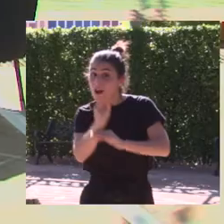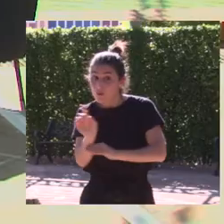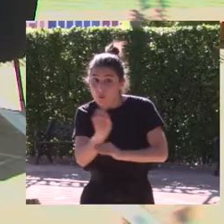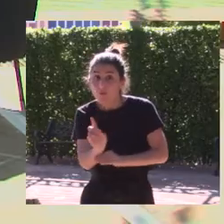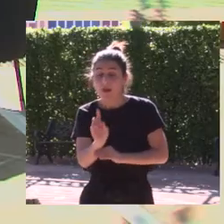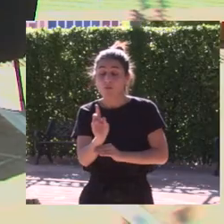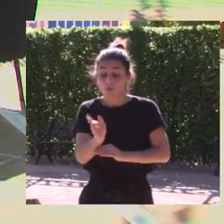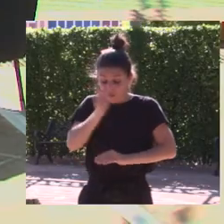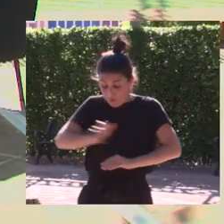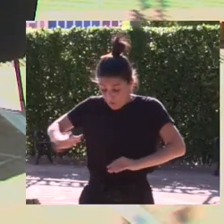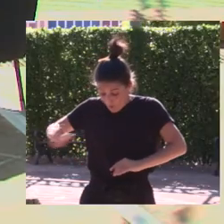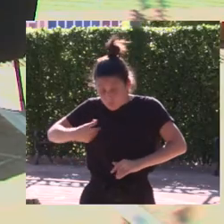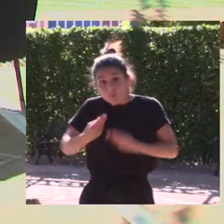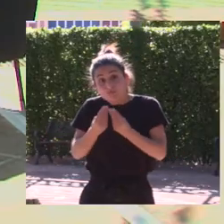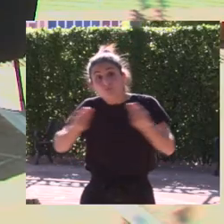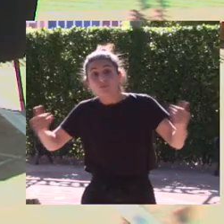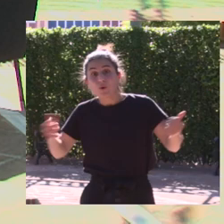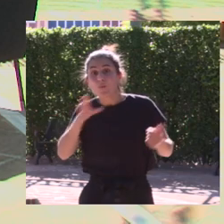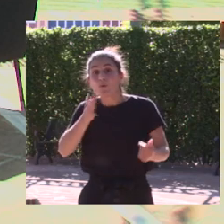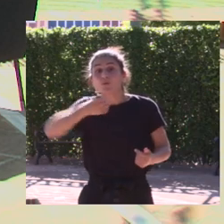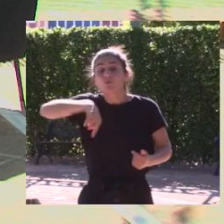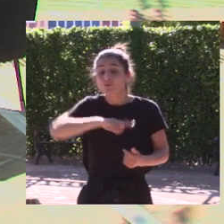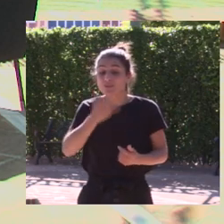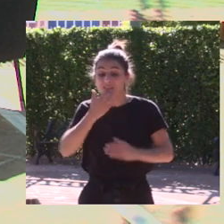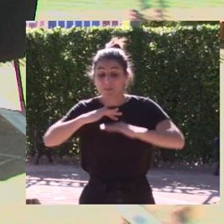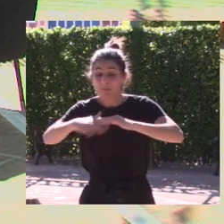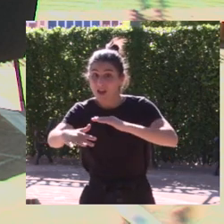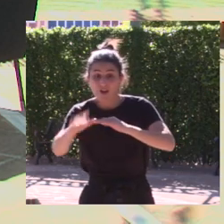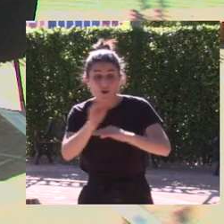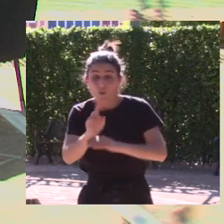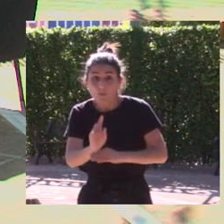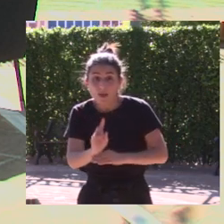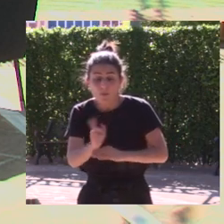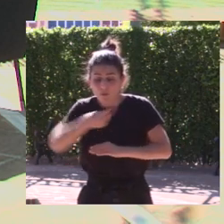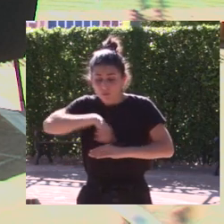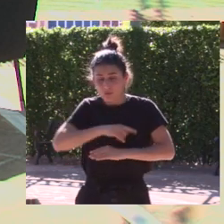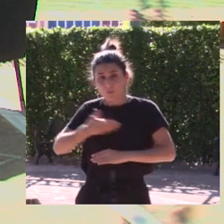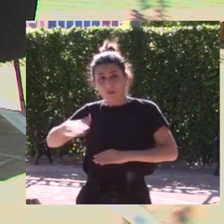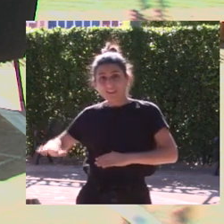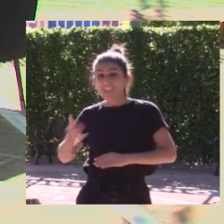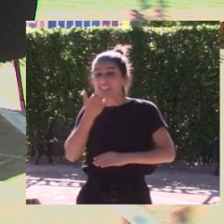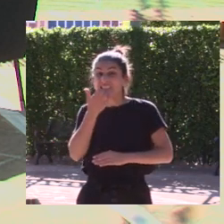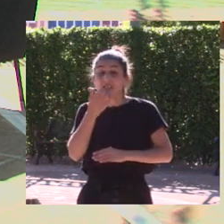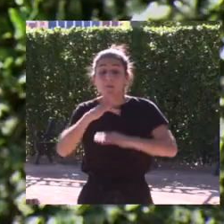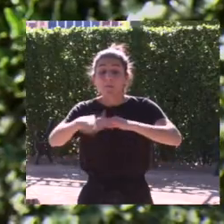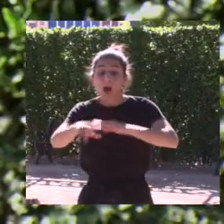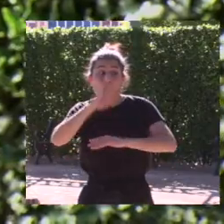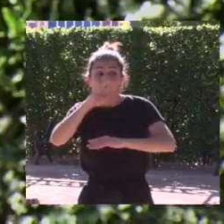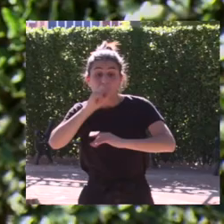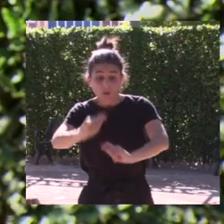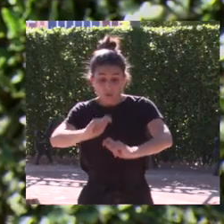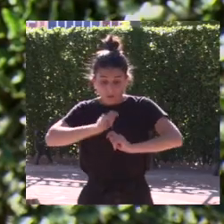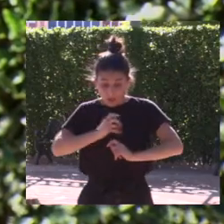nosotros si nos vamos a extinguir porque no podremos sobrevivir sin el mar el mar nos da el oxígeno que respiramos sin oxígeno